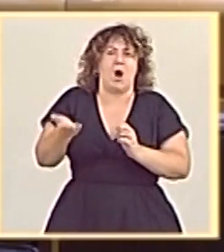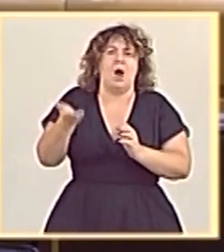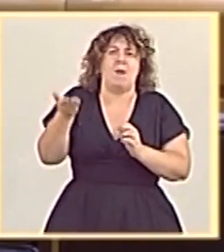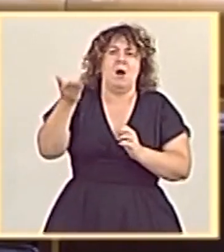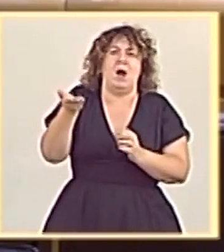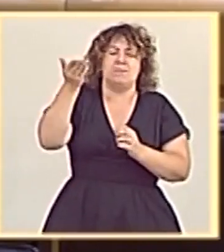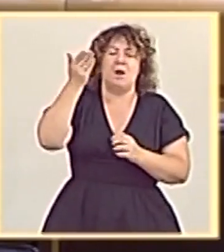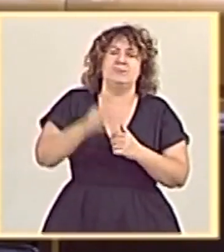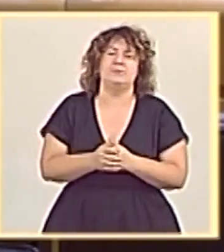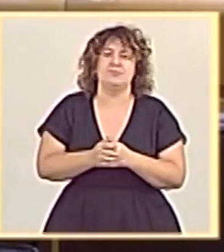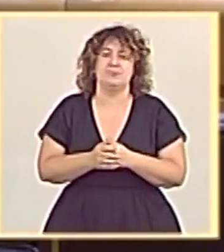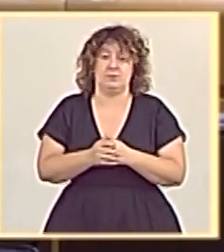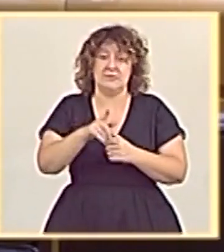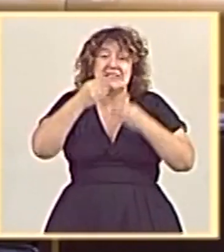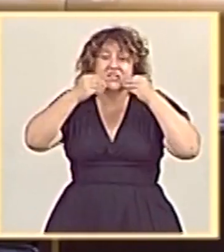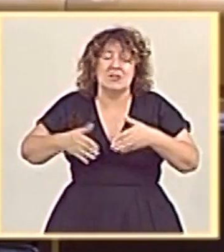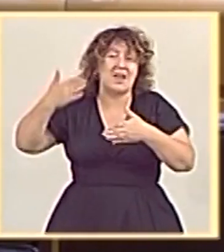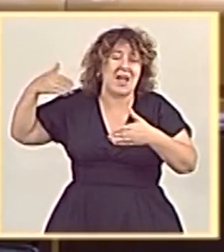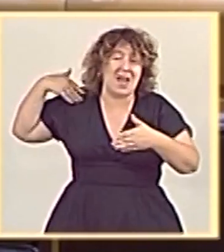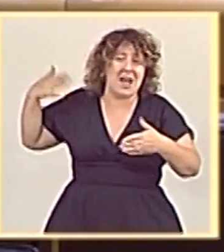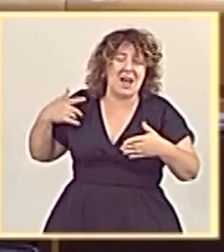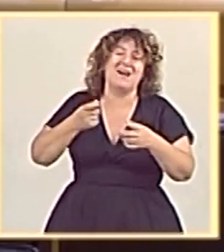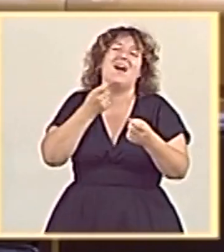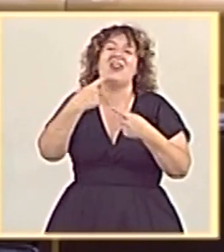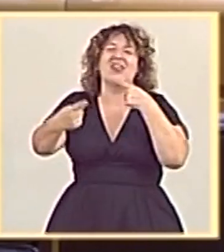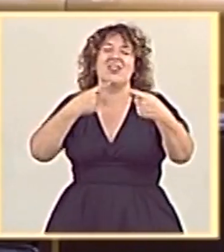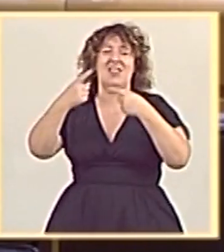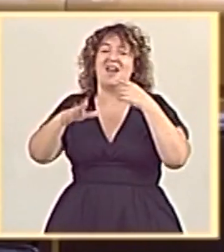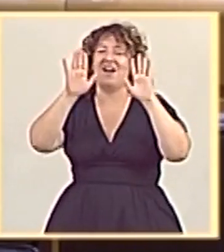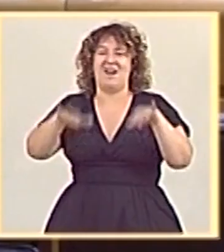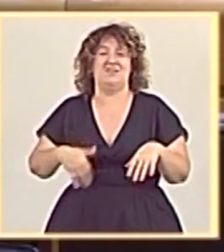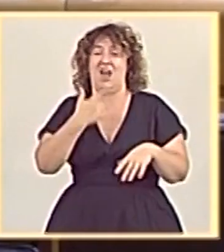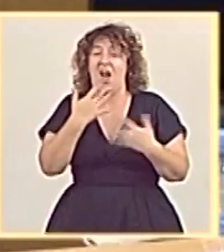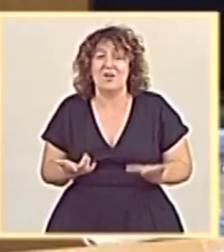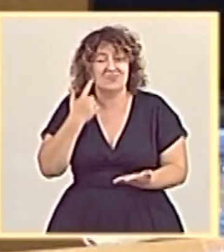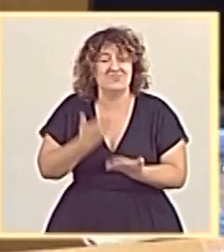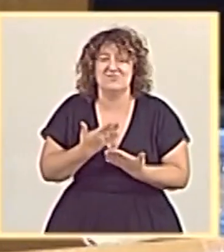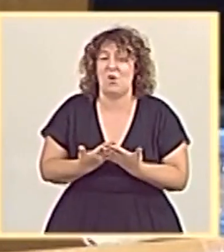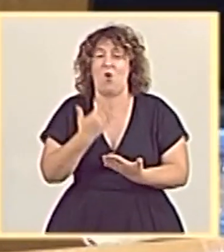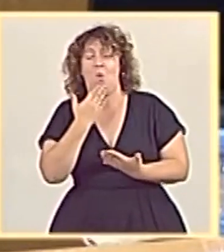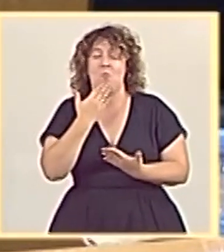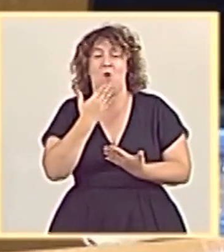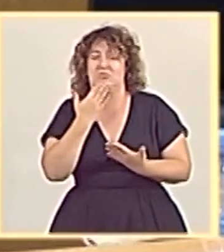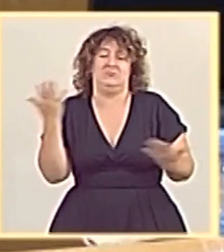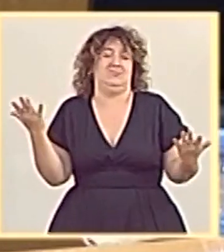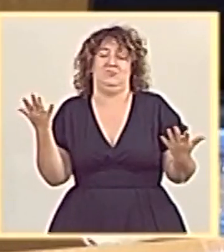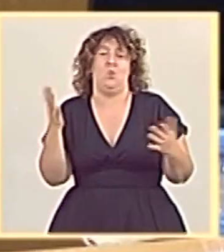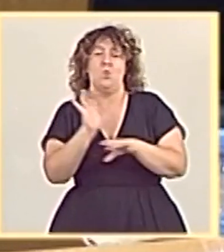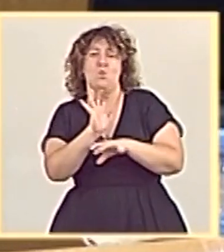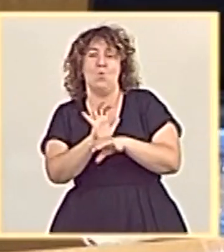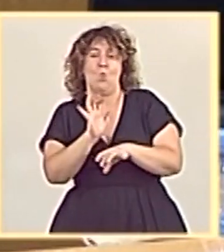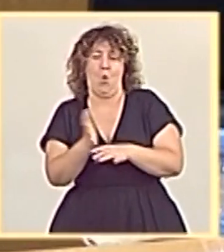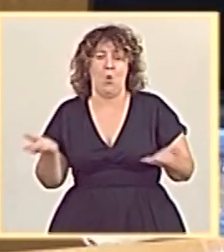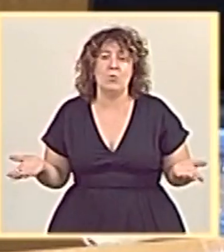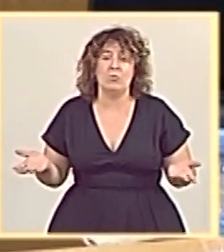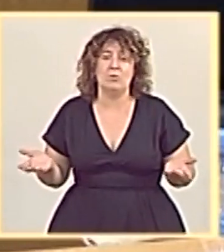Señora ministra, su propia hemeroteca le ha convertido a usted en una caricatura de sí misma y, por supuesto, cada vez que venga aquí le